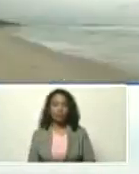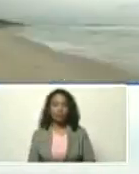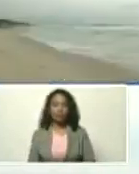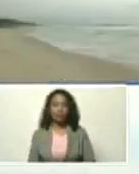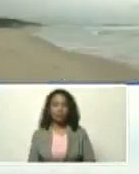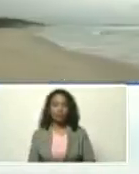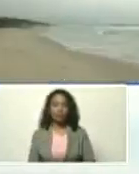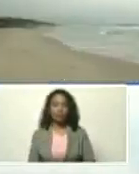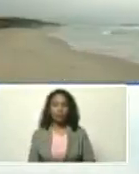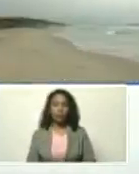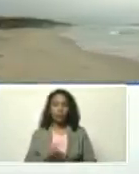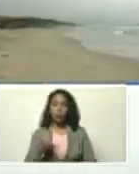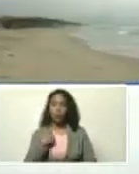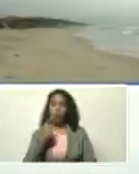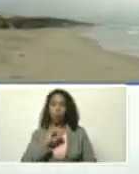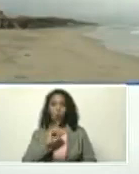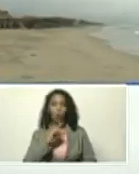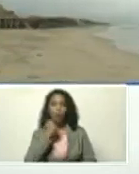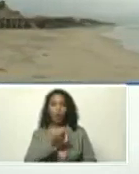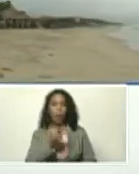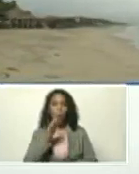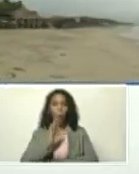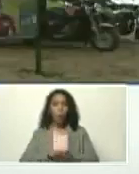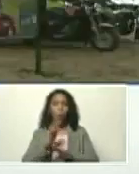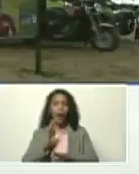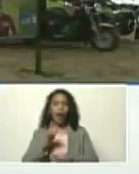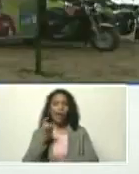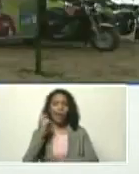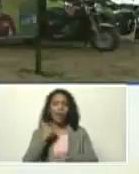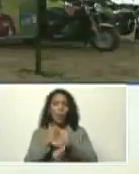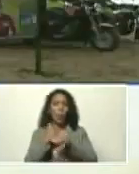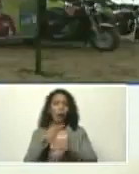no lo digo, por pesimismo,